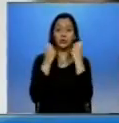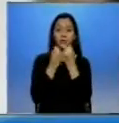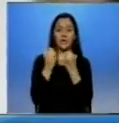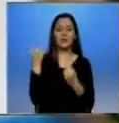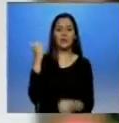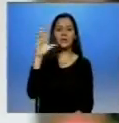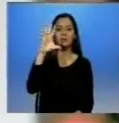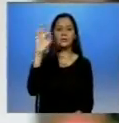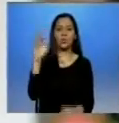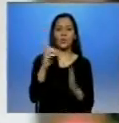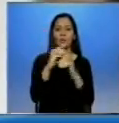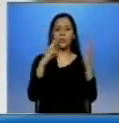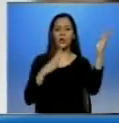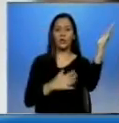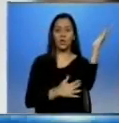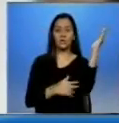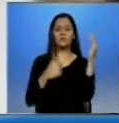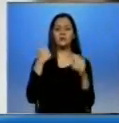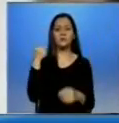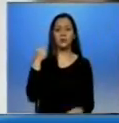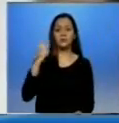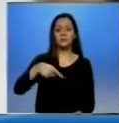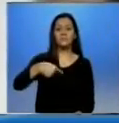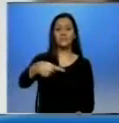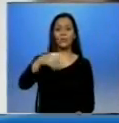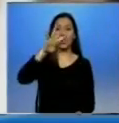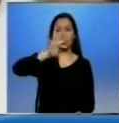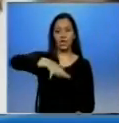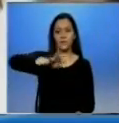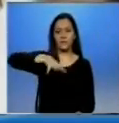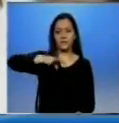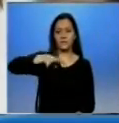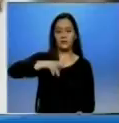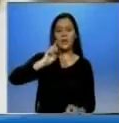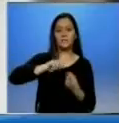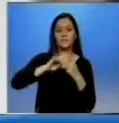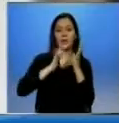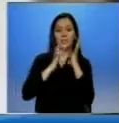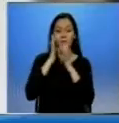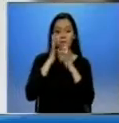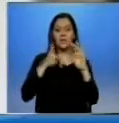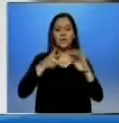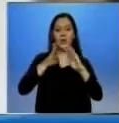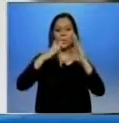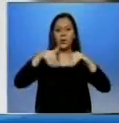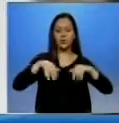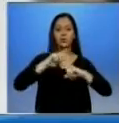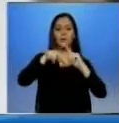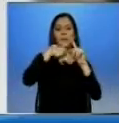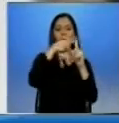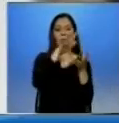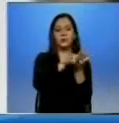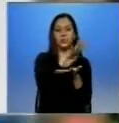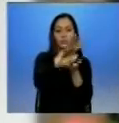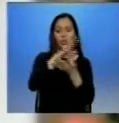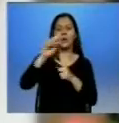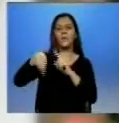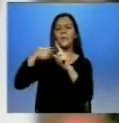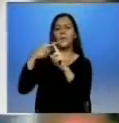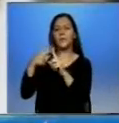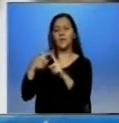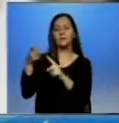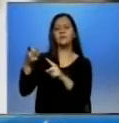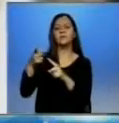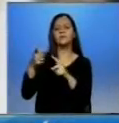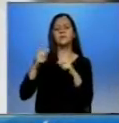programado en este primer cuatrimestre dar continuidad a la inauguración de centros de salud, de unidades educativas del milenio. También tenemos algunos